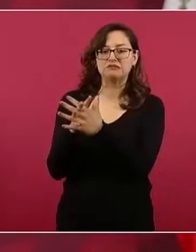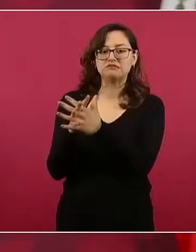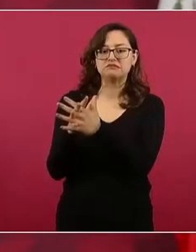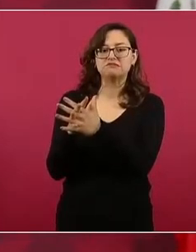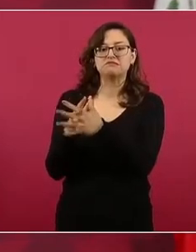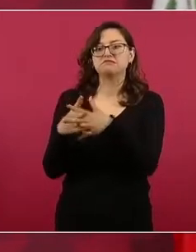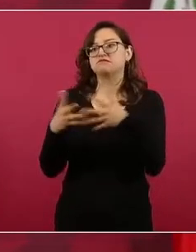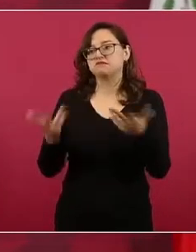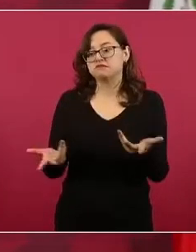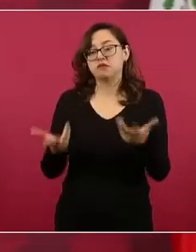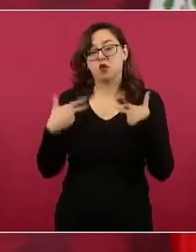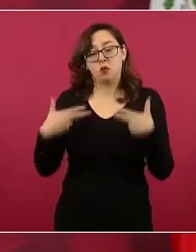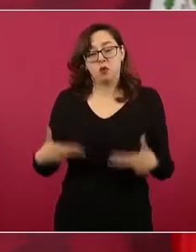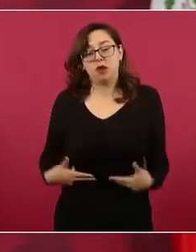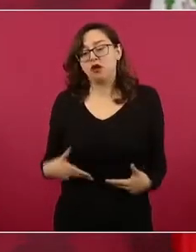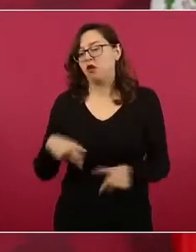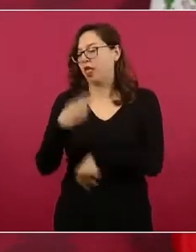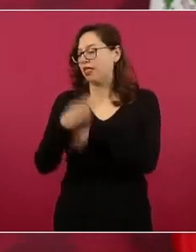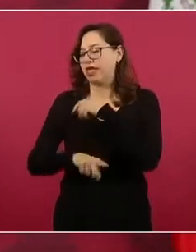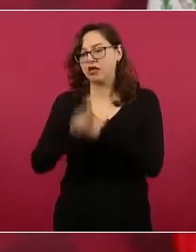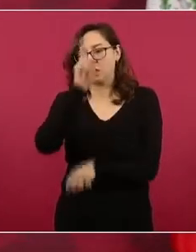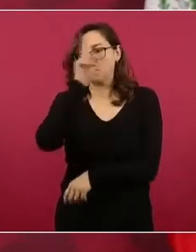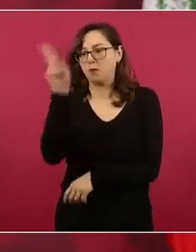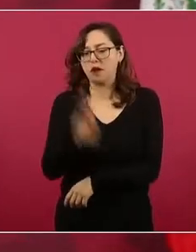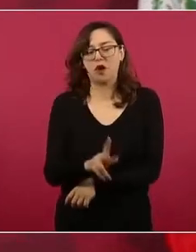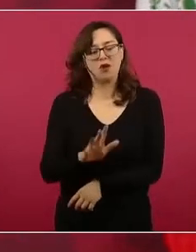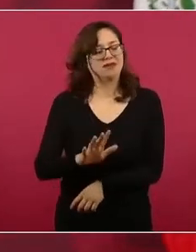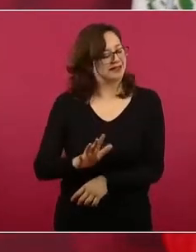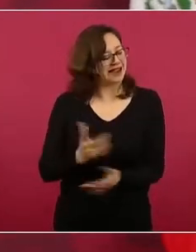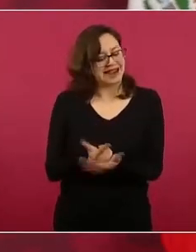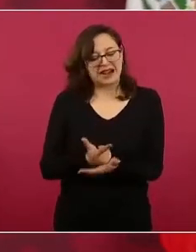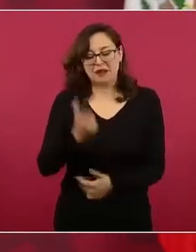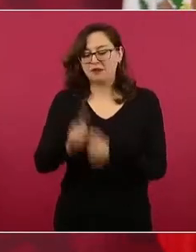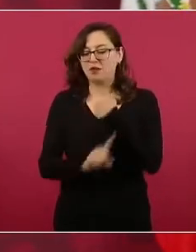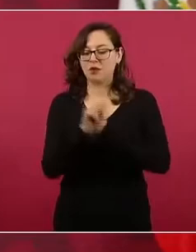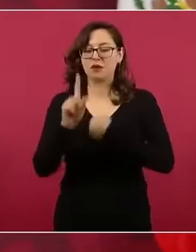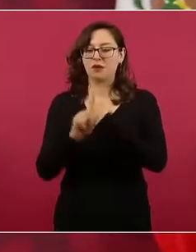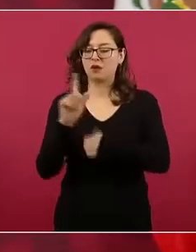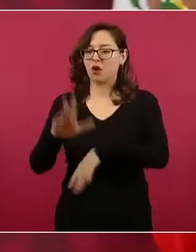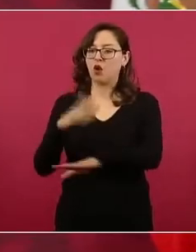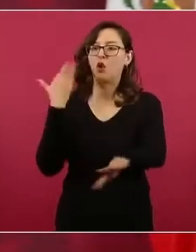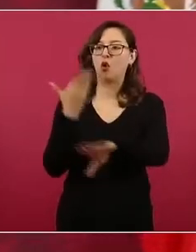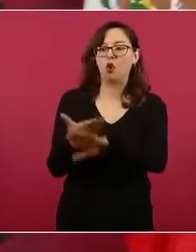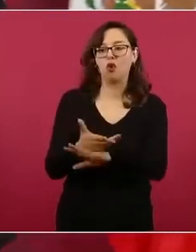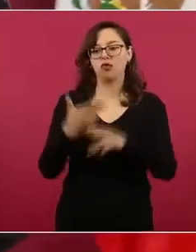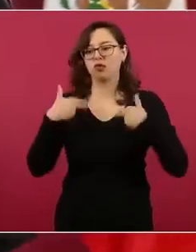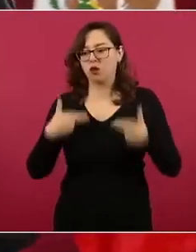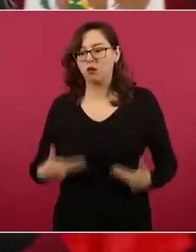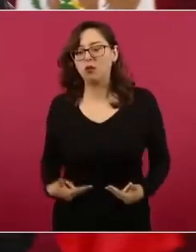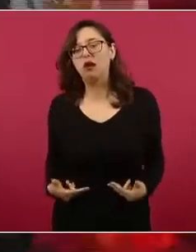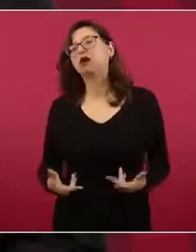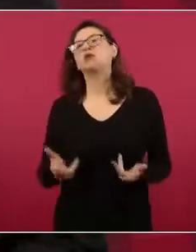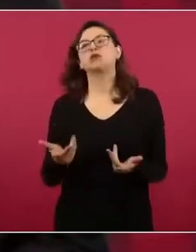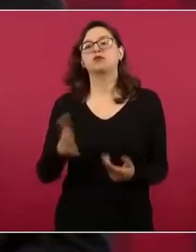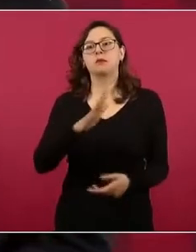los seres humanos, eso es lo peor que puede haber una guerra, por la pérdida de vidas,